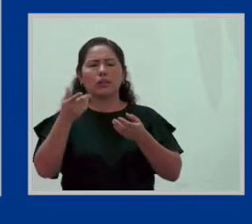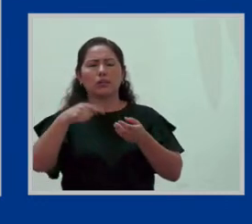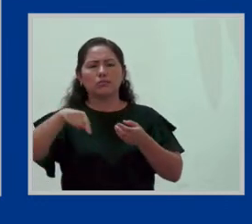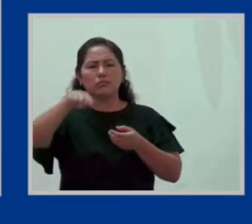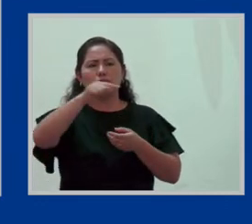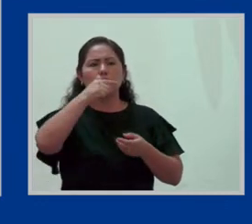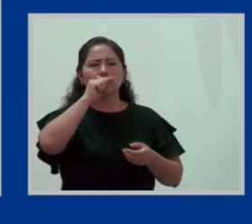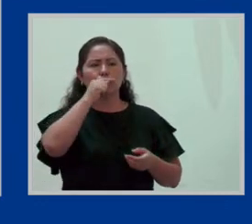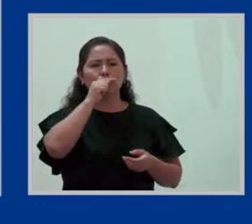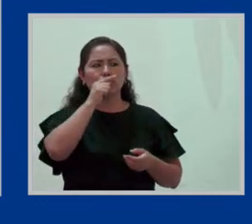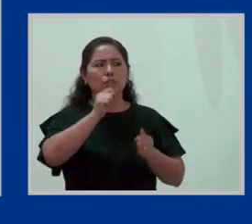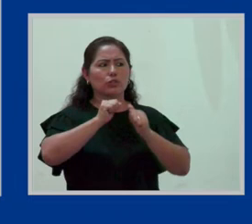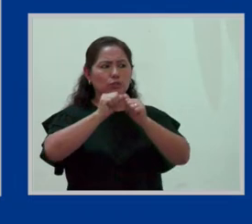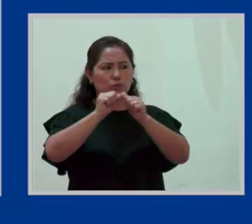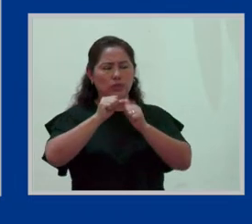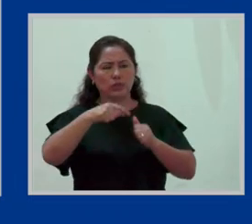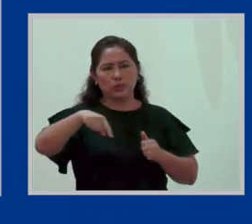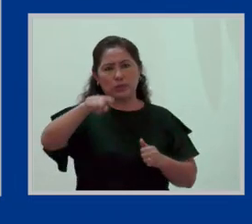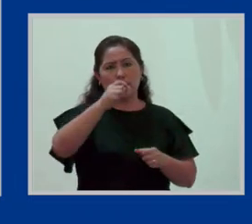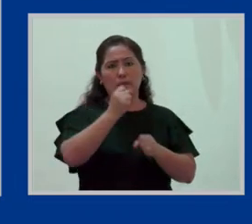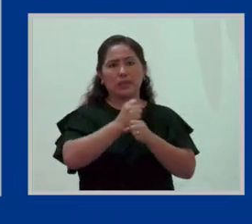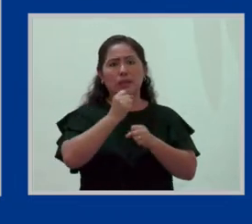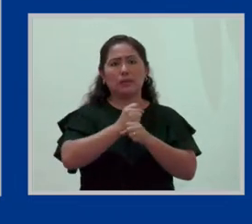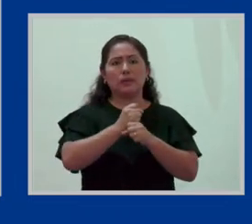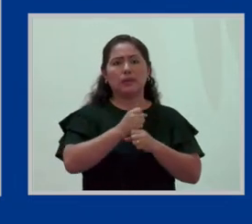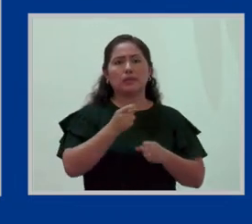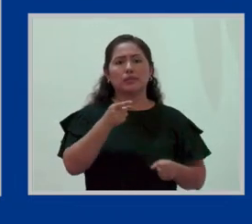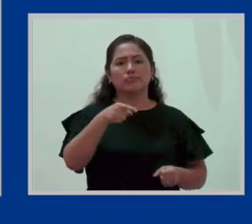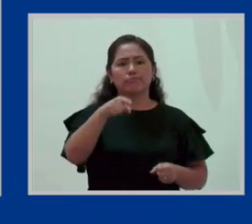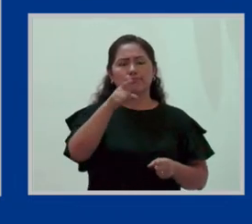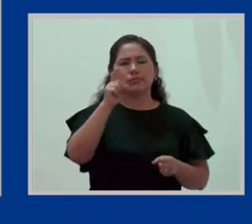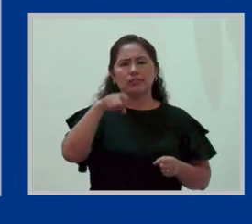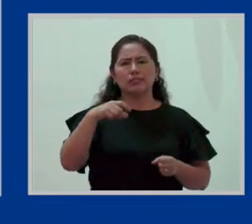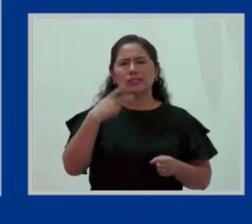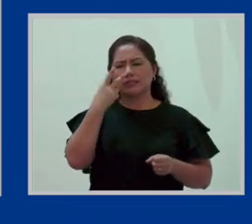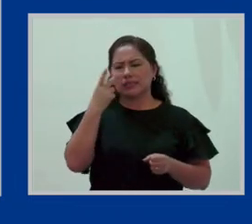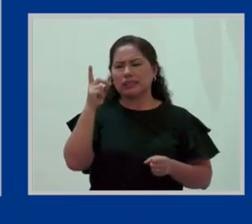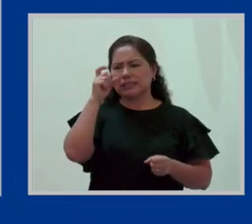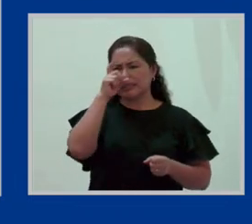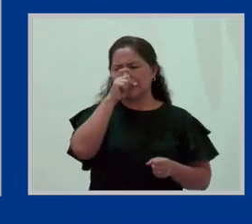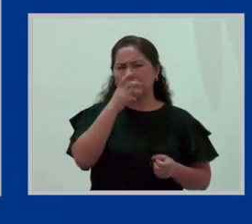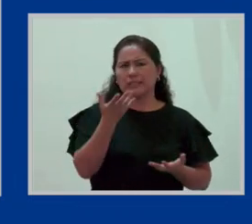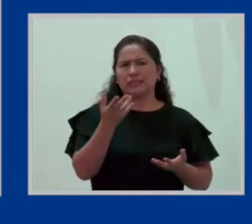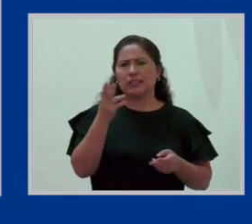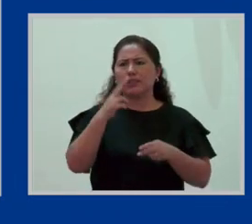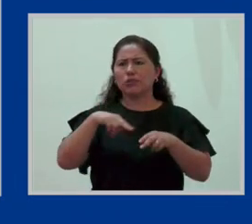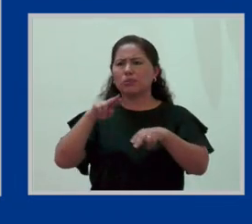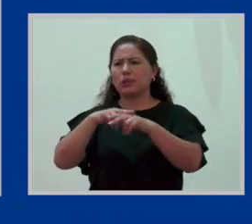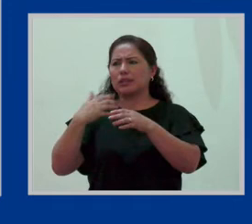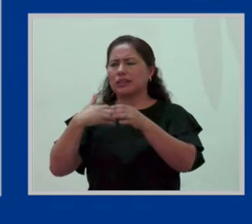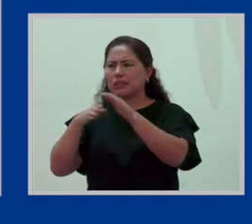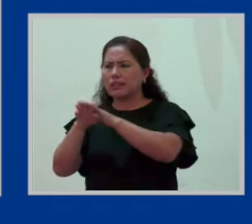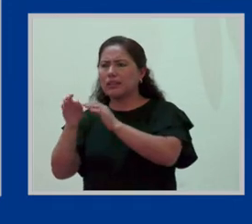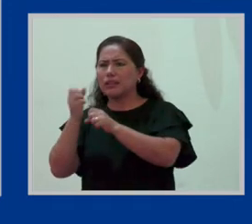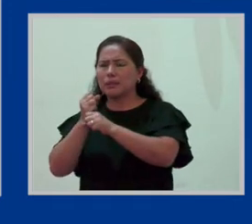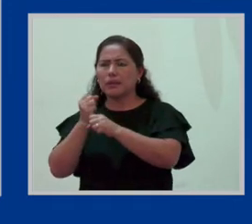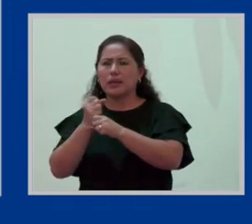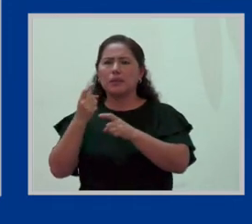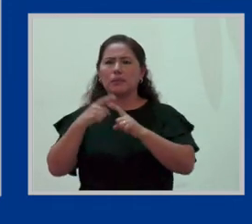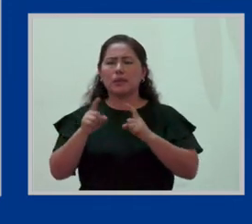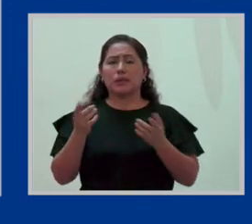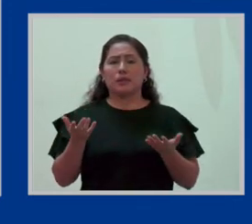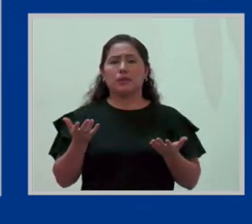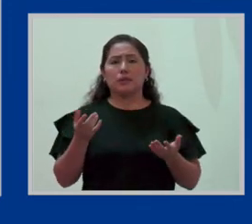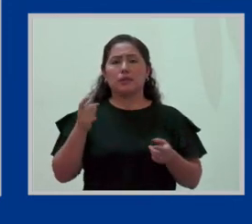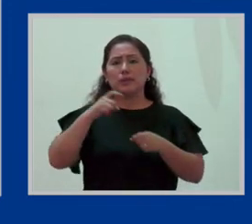las mujeres continúen en trabajos que son más precarios frente a lo normal, que puede ser participar, por ejemplo, en